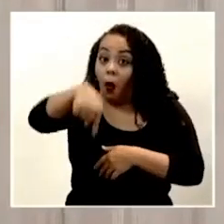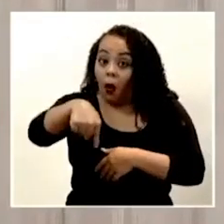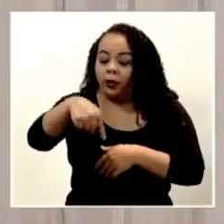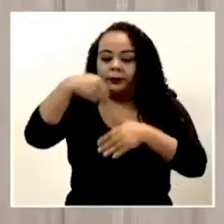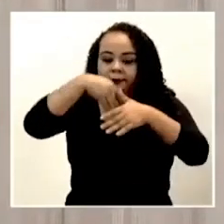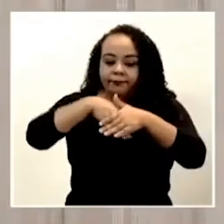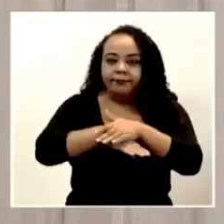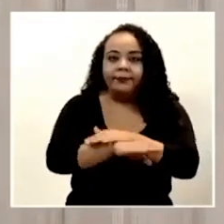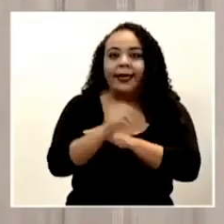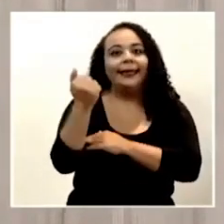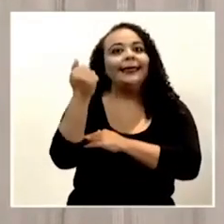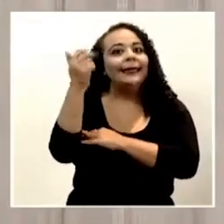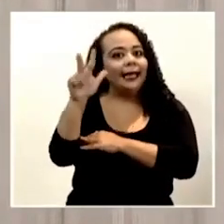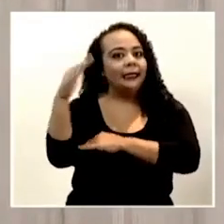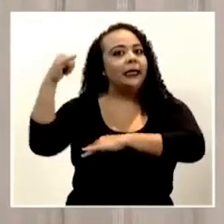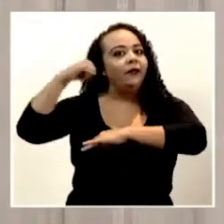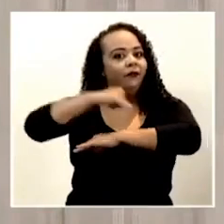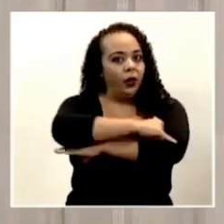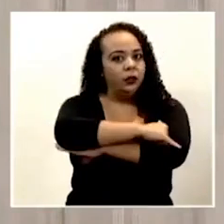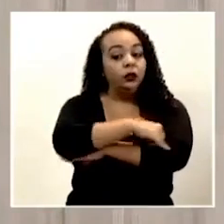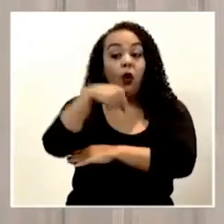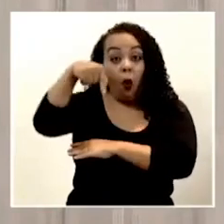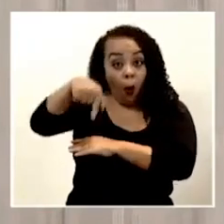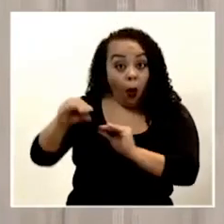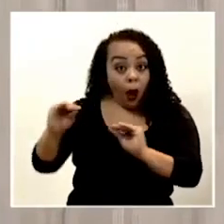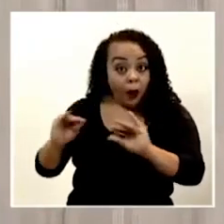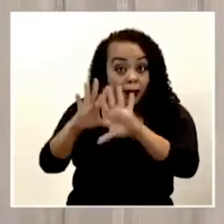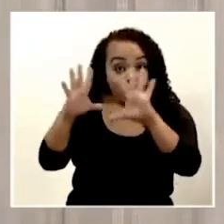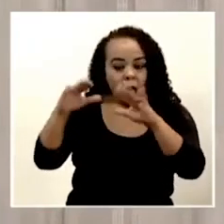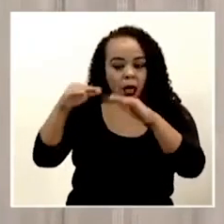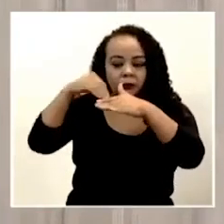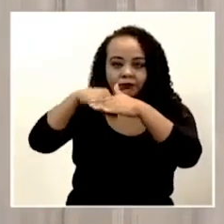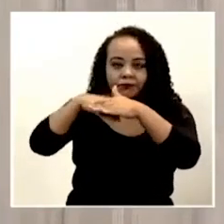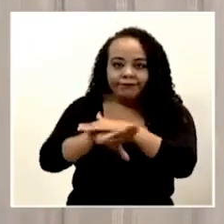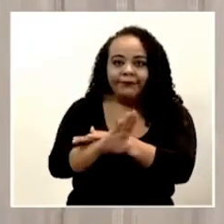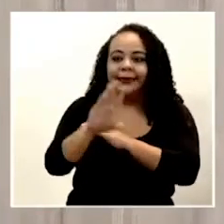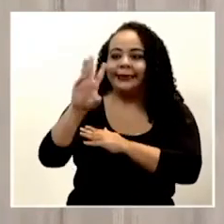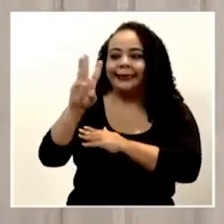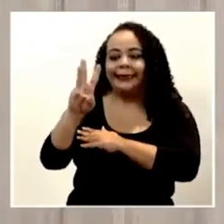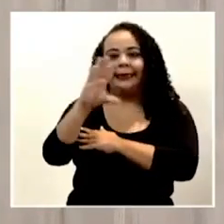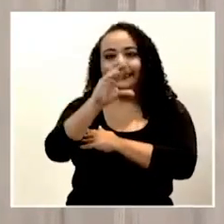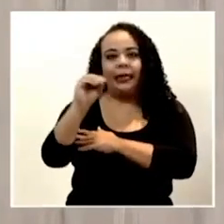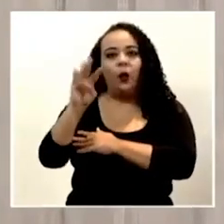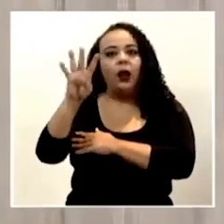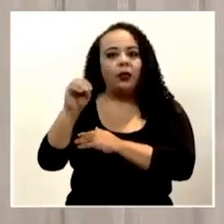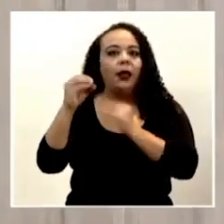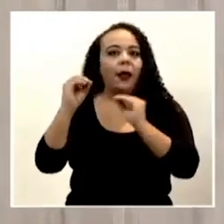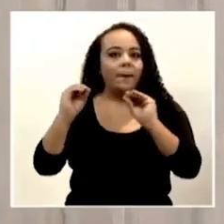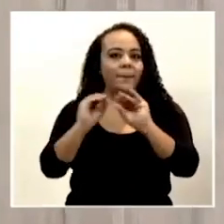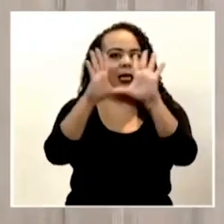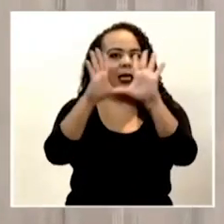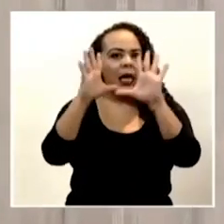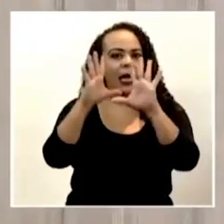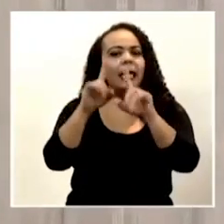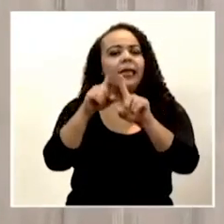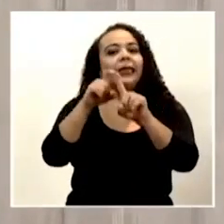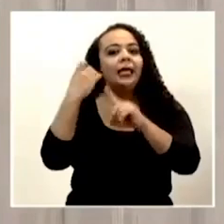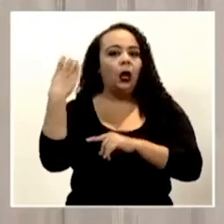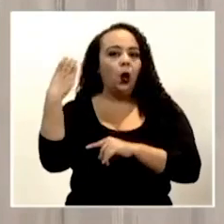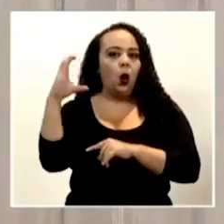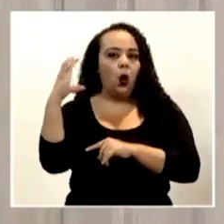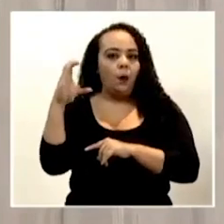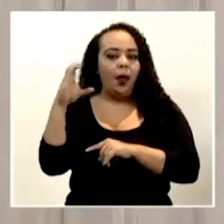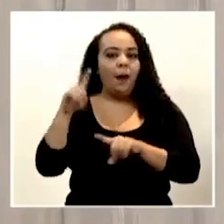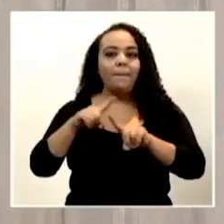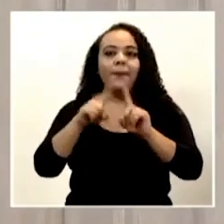ingresado 13 vuelos. De hecho, hoy en la mañana ingresó uno a las seis y cuarenta de la mañana proveniente de Colombia,